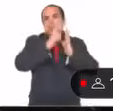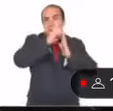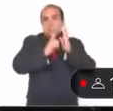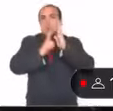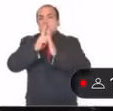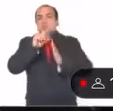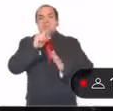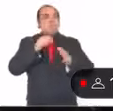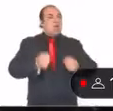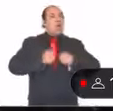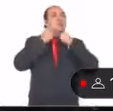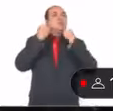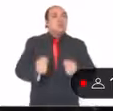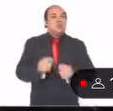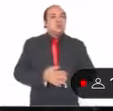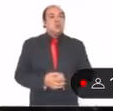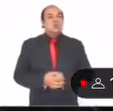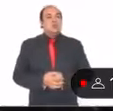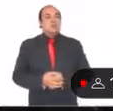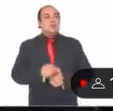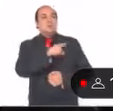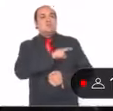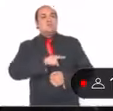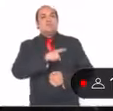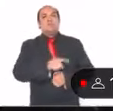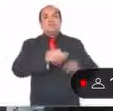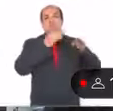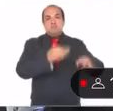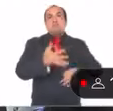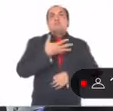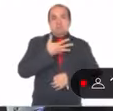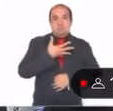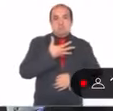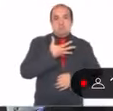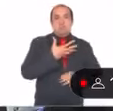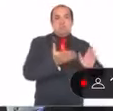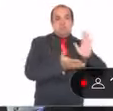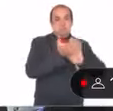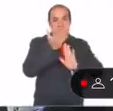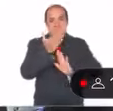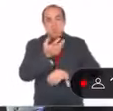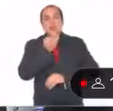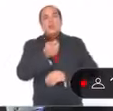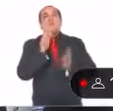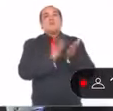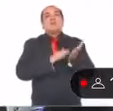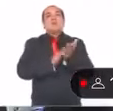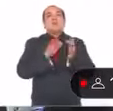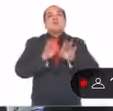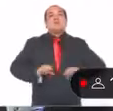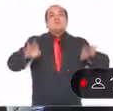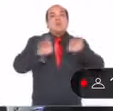garantizar que se encuentren en condiciones adecuadas. Este es un requisito indispensable para